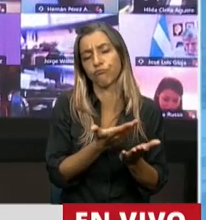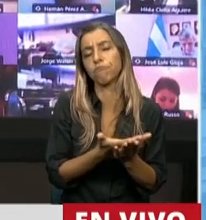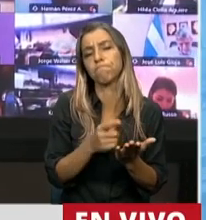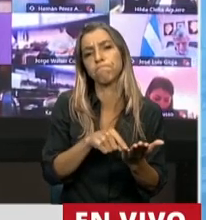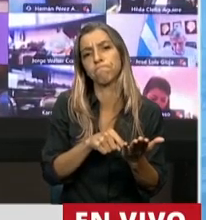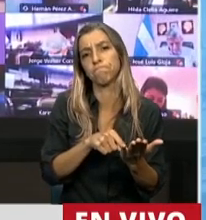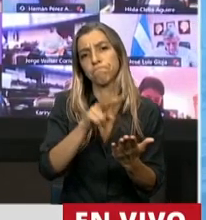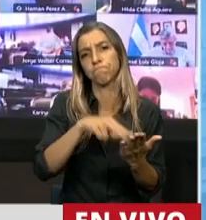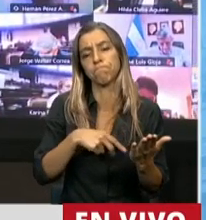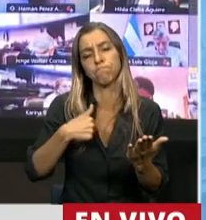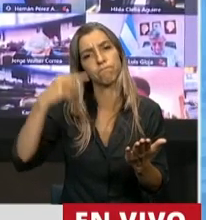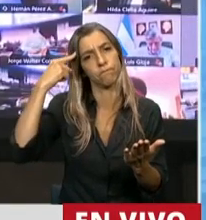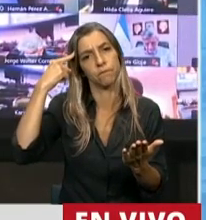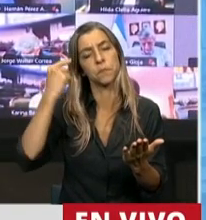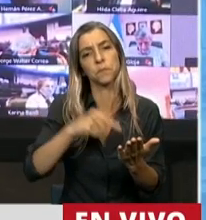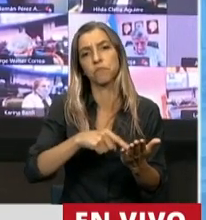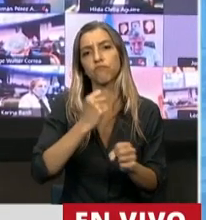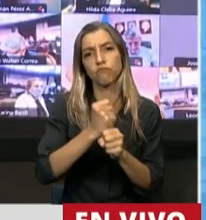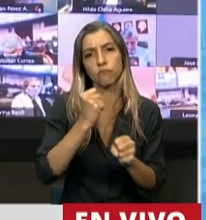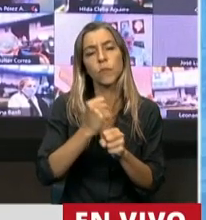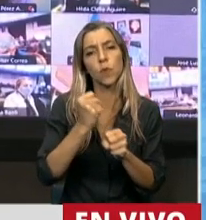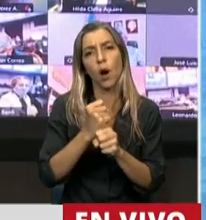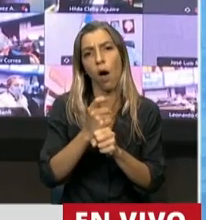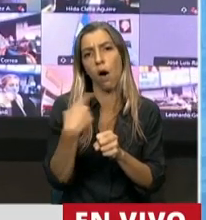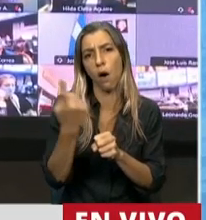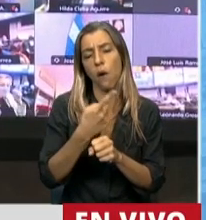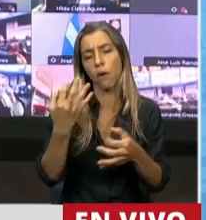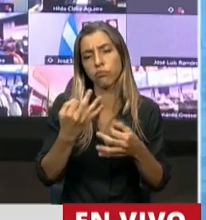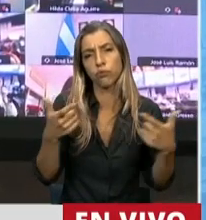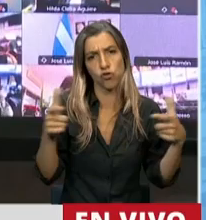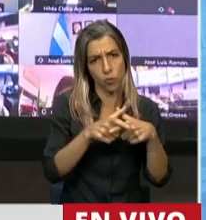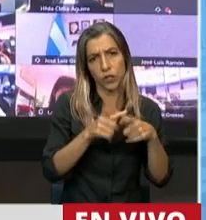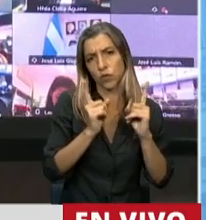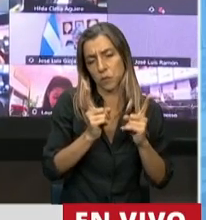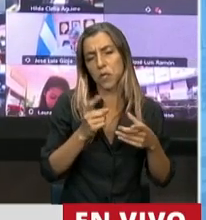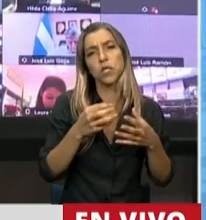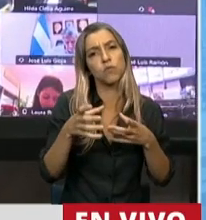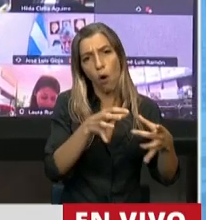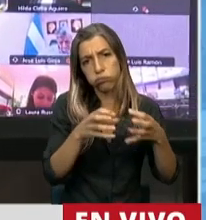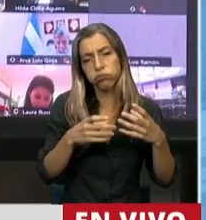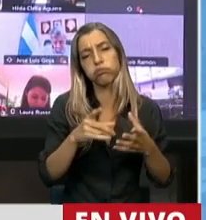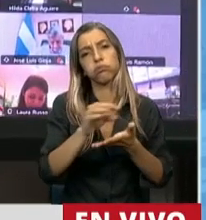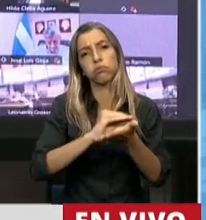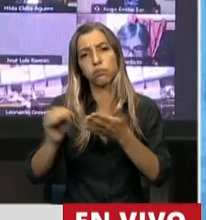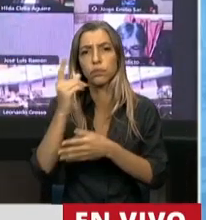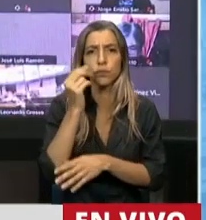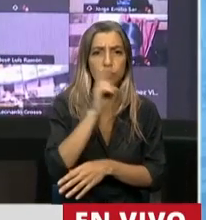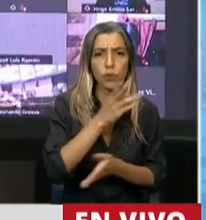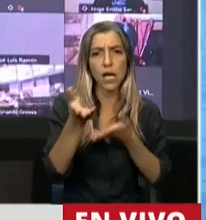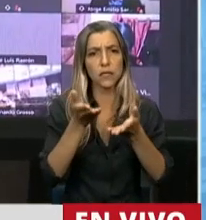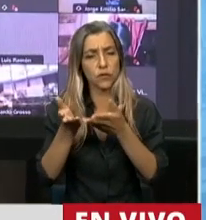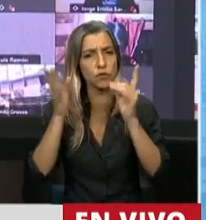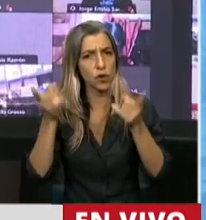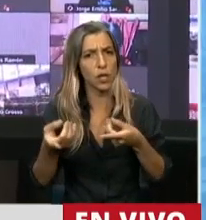parece el trabajo en la comisión un buen trabajo de diputados, diputadas, asesores y